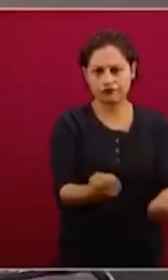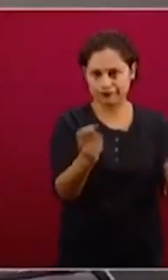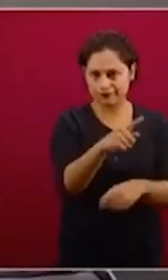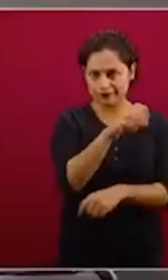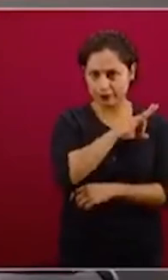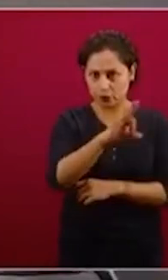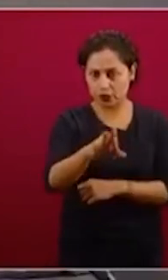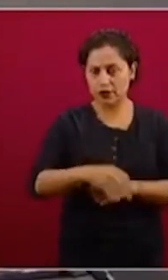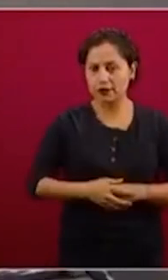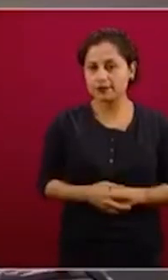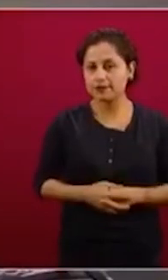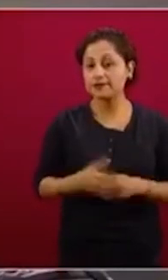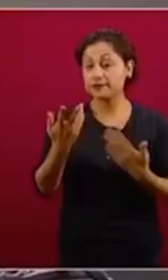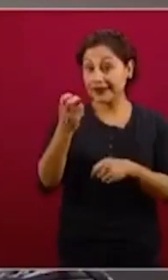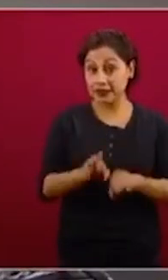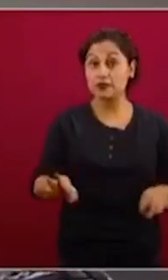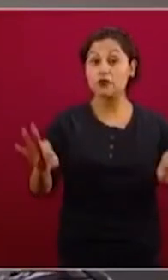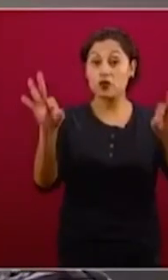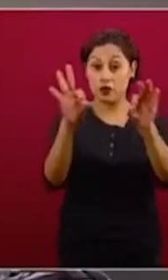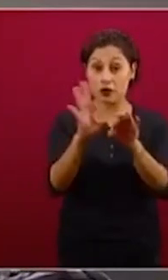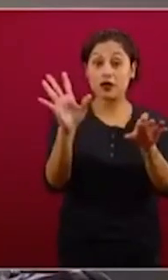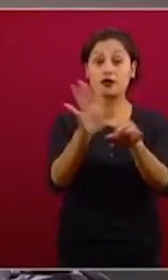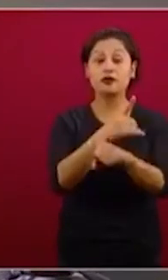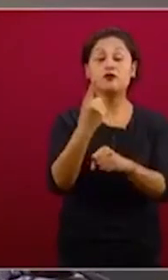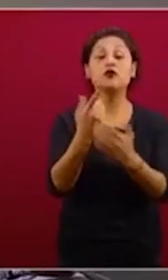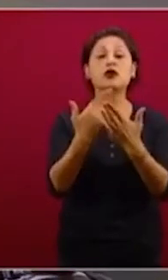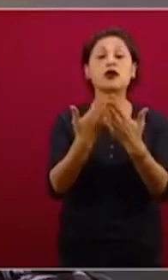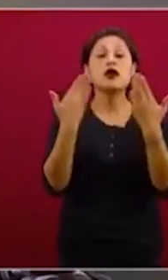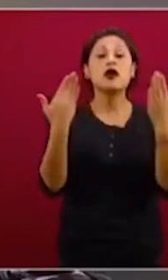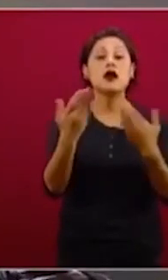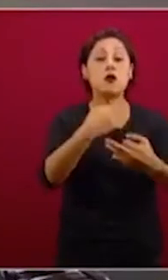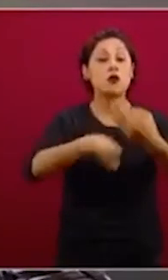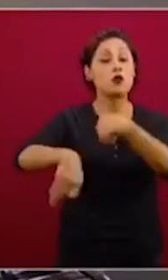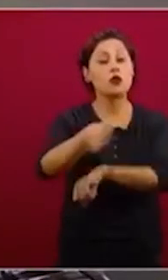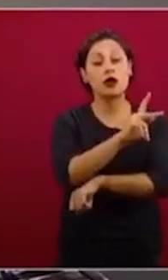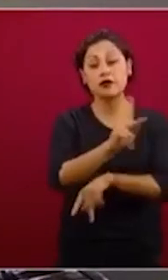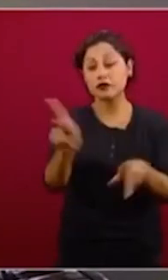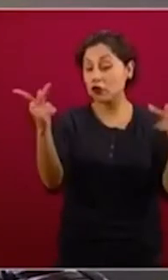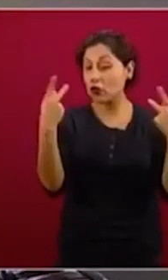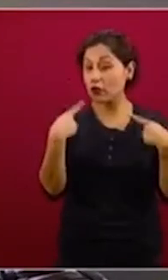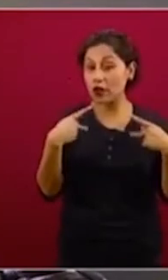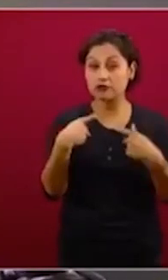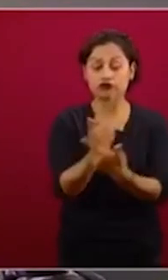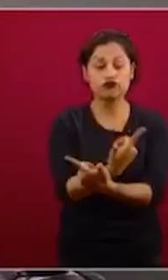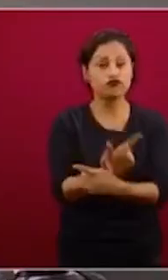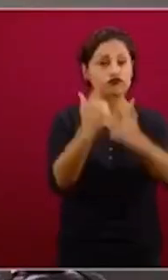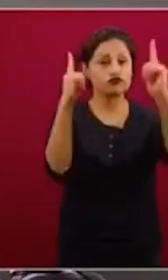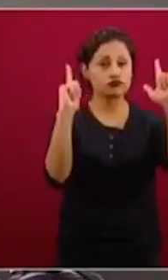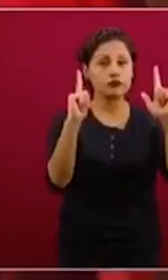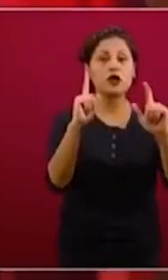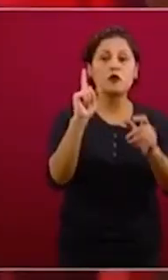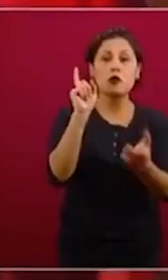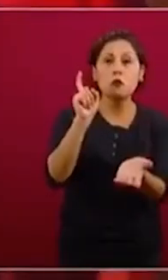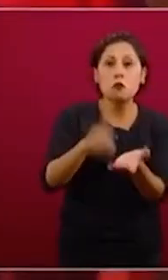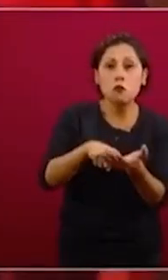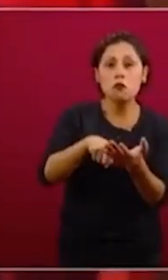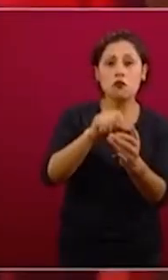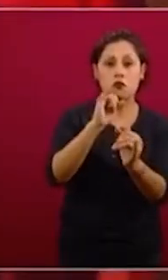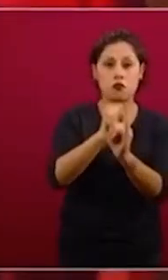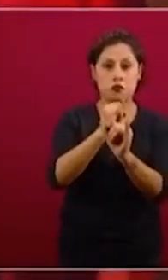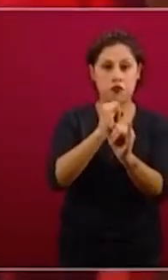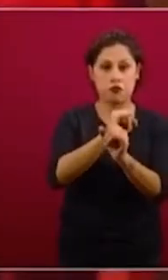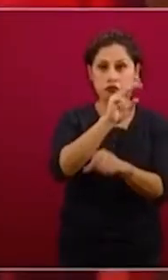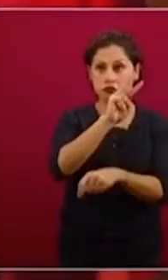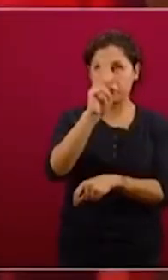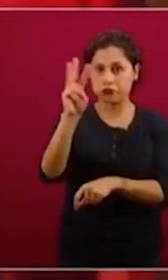importante, ¿por qué? Porque de esta manera cualquier persona que se registre tiene las mismas posibilidades de ganar